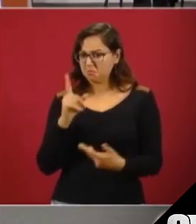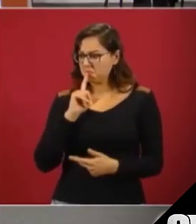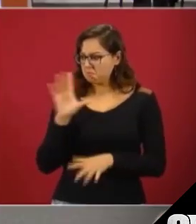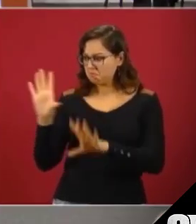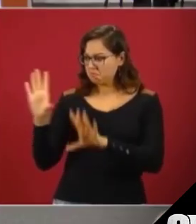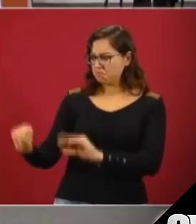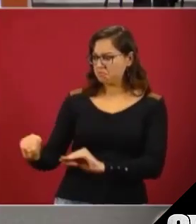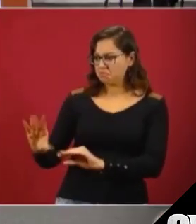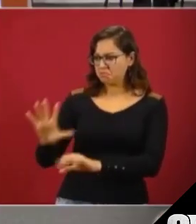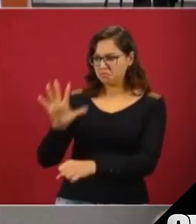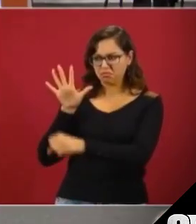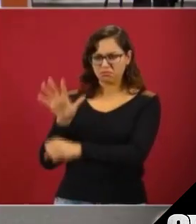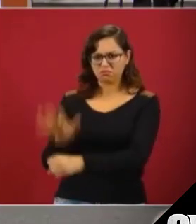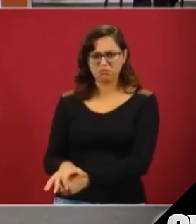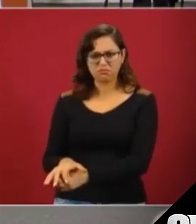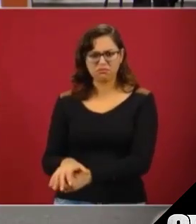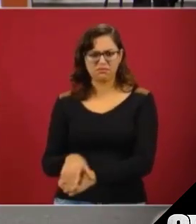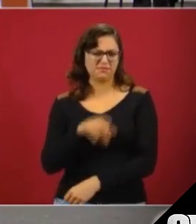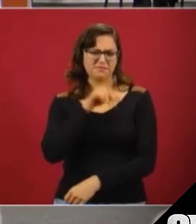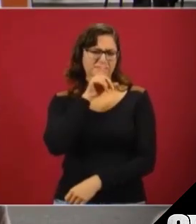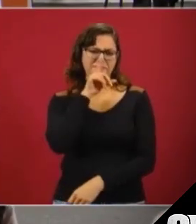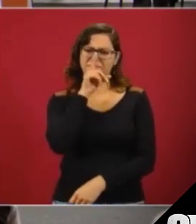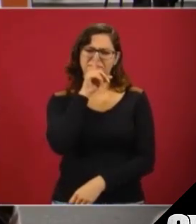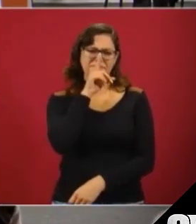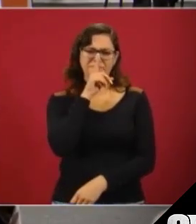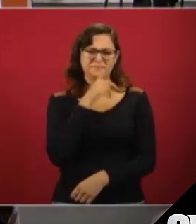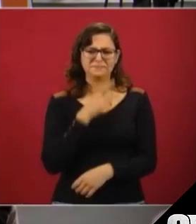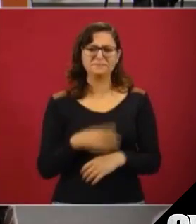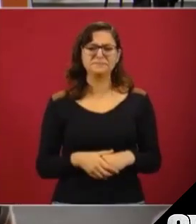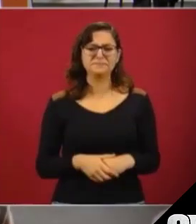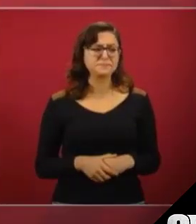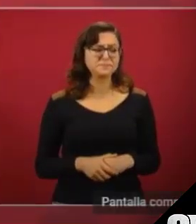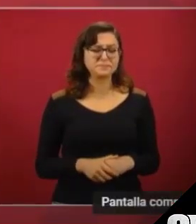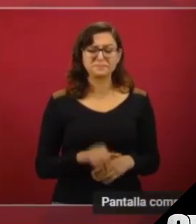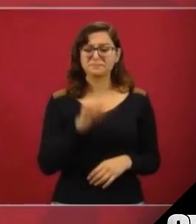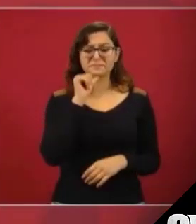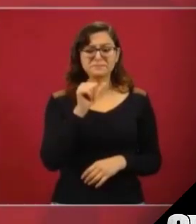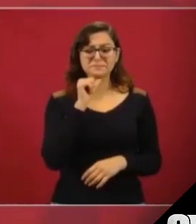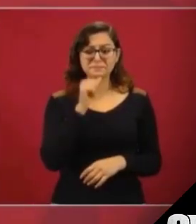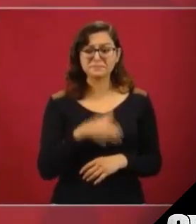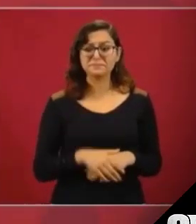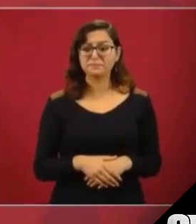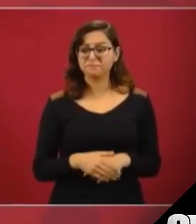bueno que hay debate.